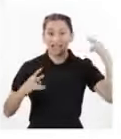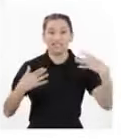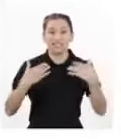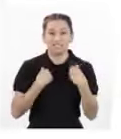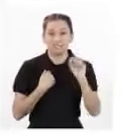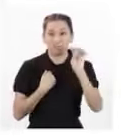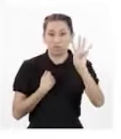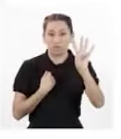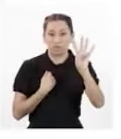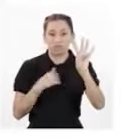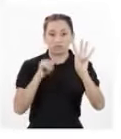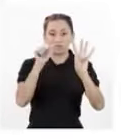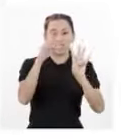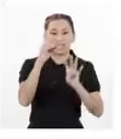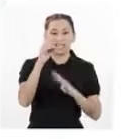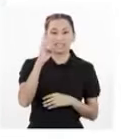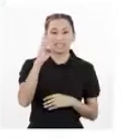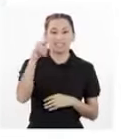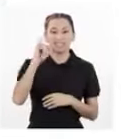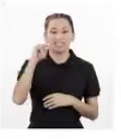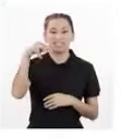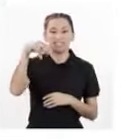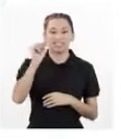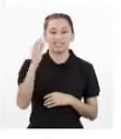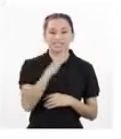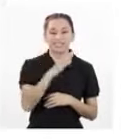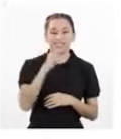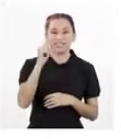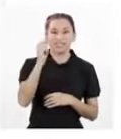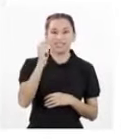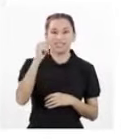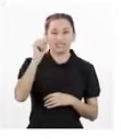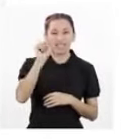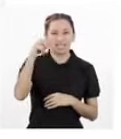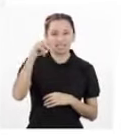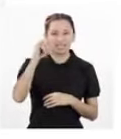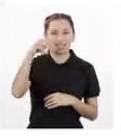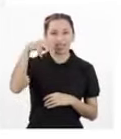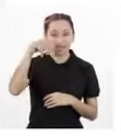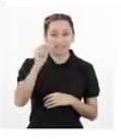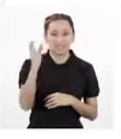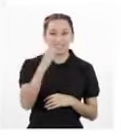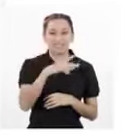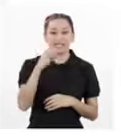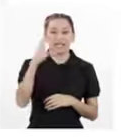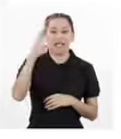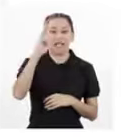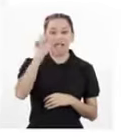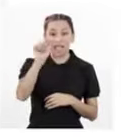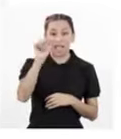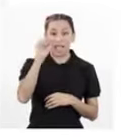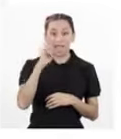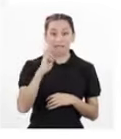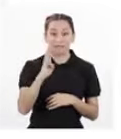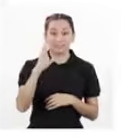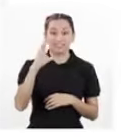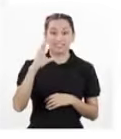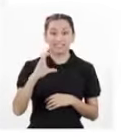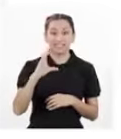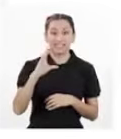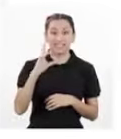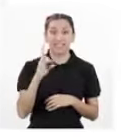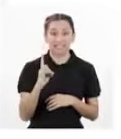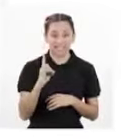Adenina, A, guanina, G, citosina, C, itinina, T Por consiguiente, en el